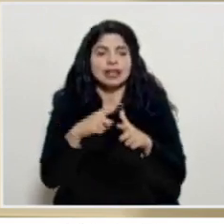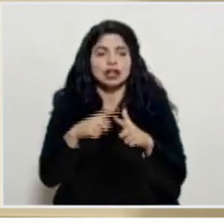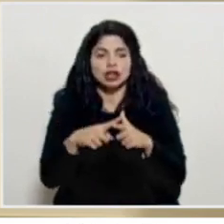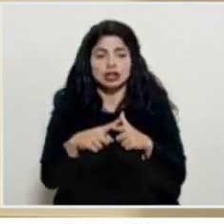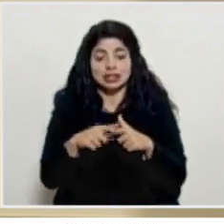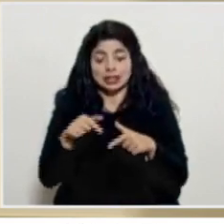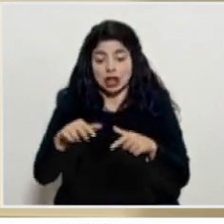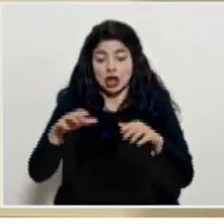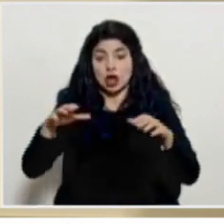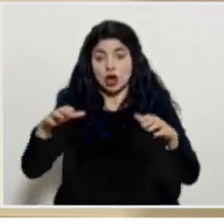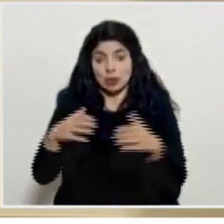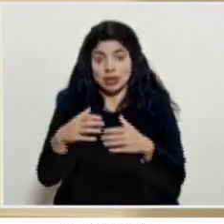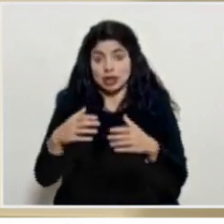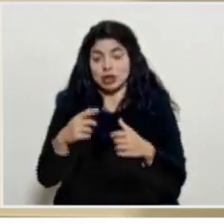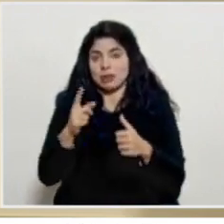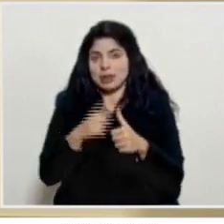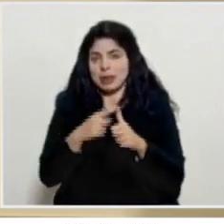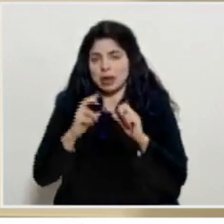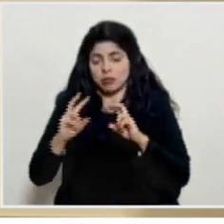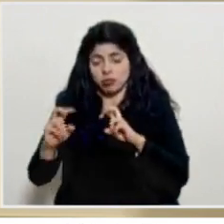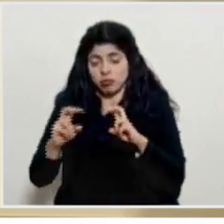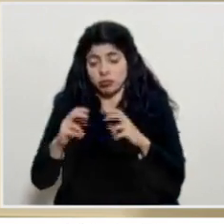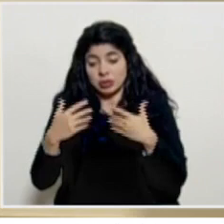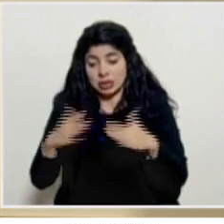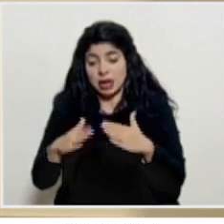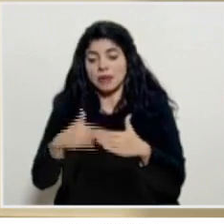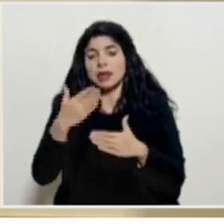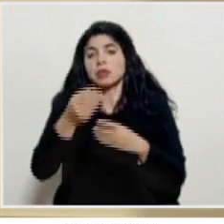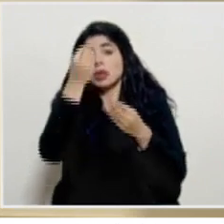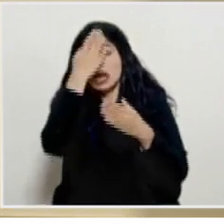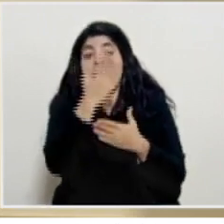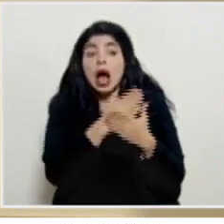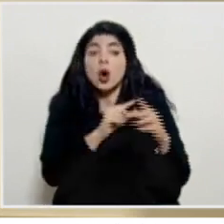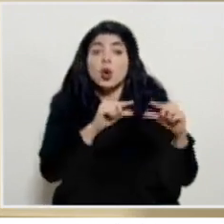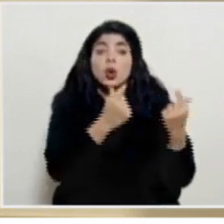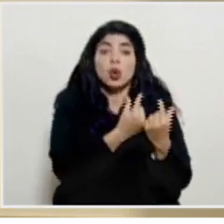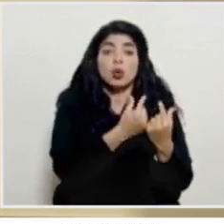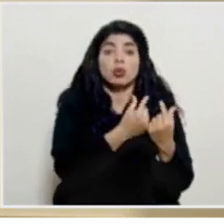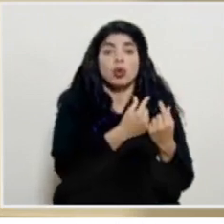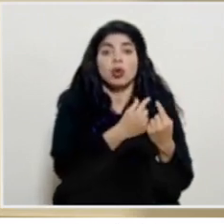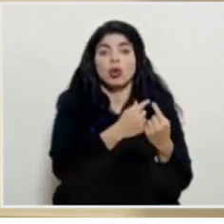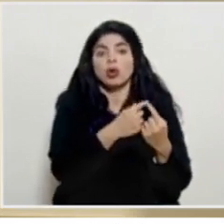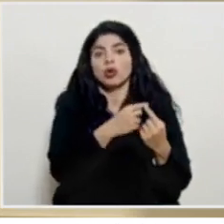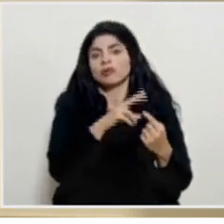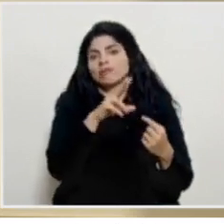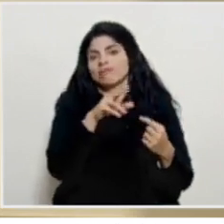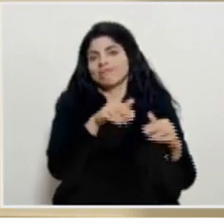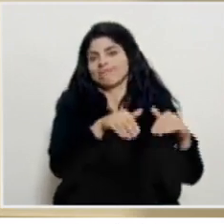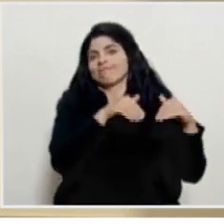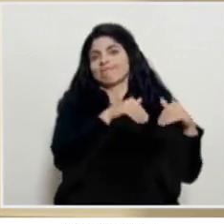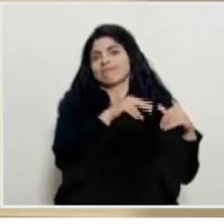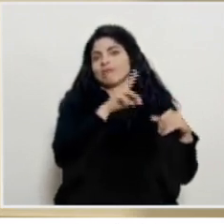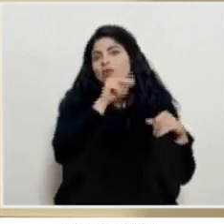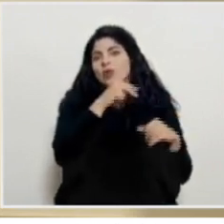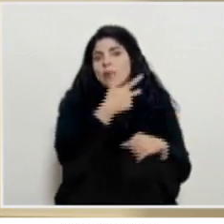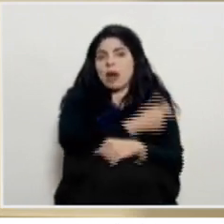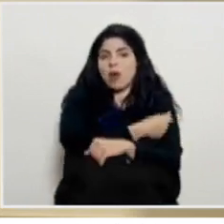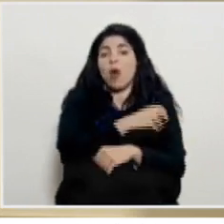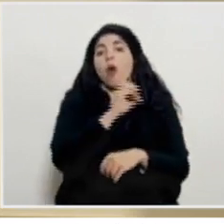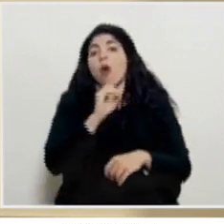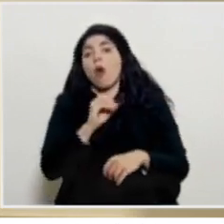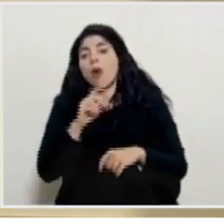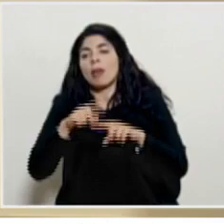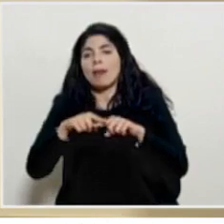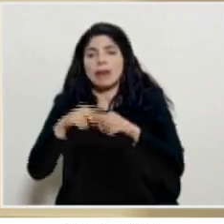la comisión luego de este análisis estará indicando si hay grupos específicos que deben abstenerse o no de alguna de las de las vacunas o los